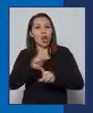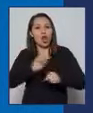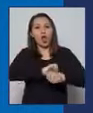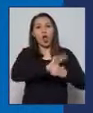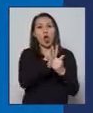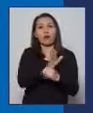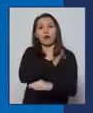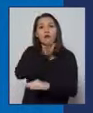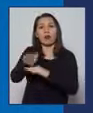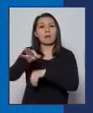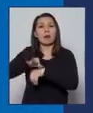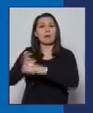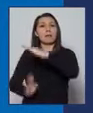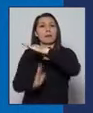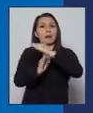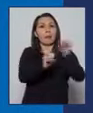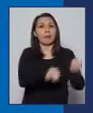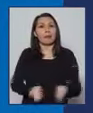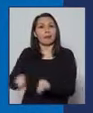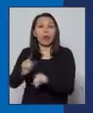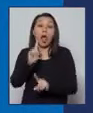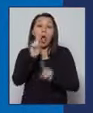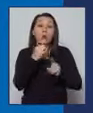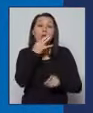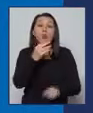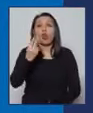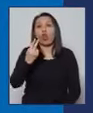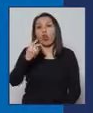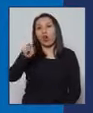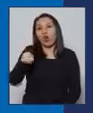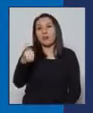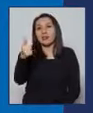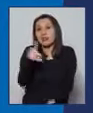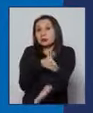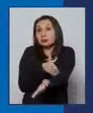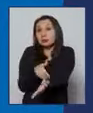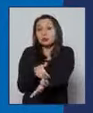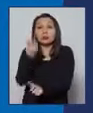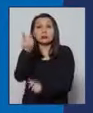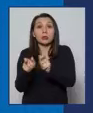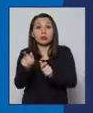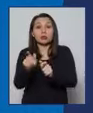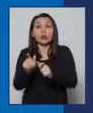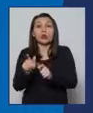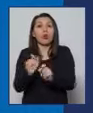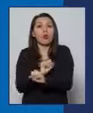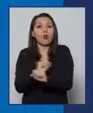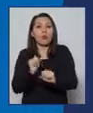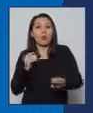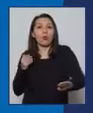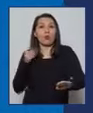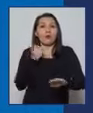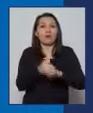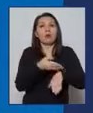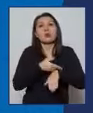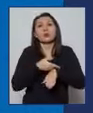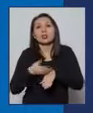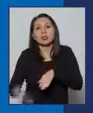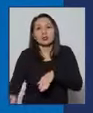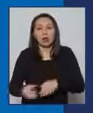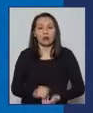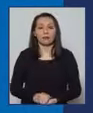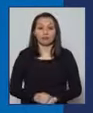probablemente van a quedar para después. Hay un estudio que habla de 2,6 millones de atenciones que están retrasadas.